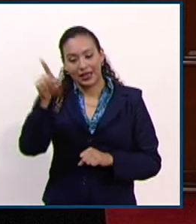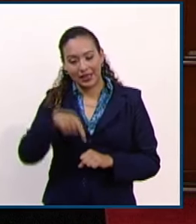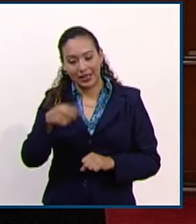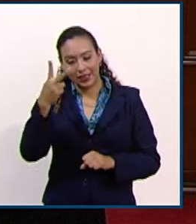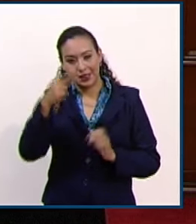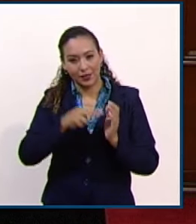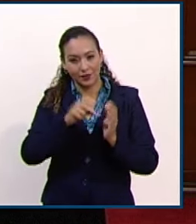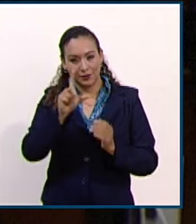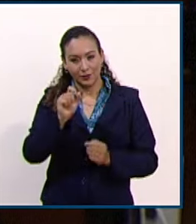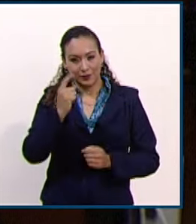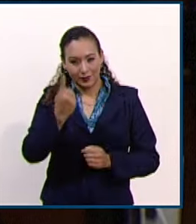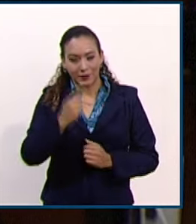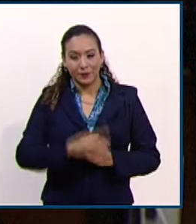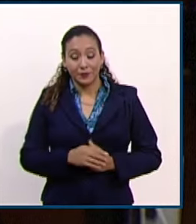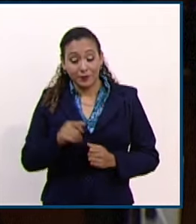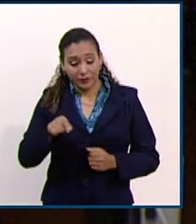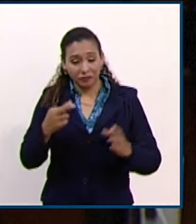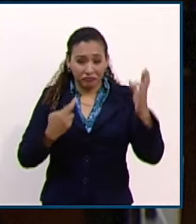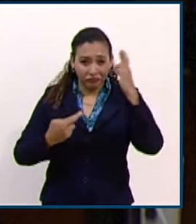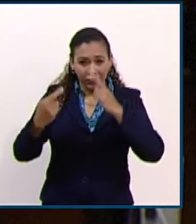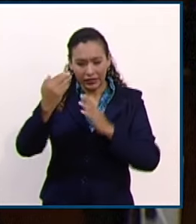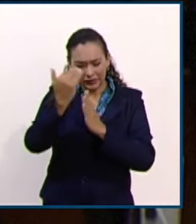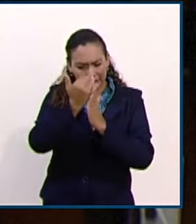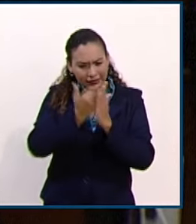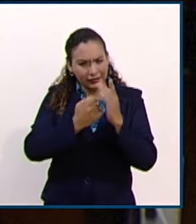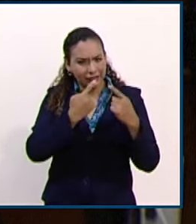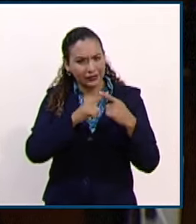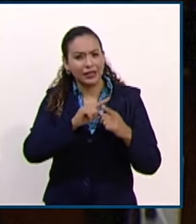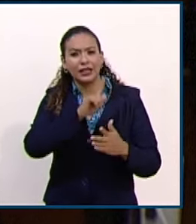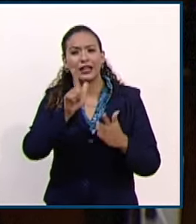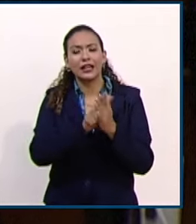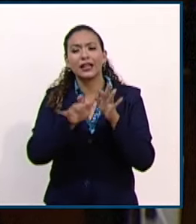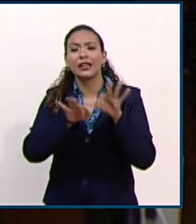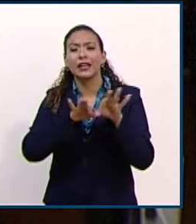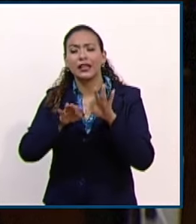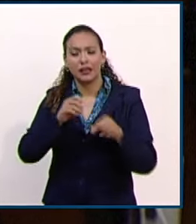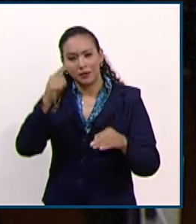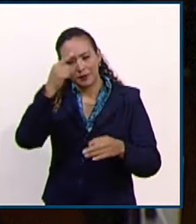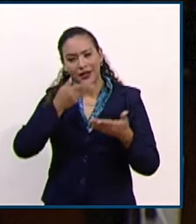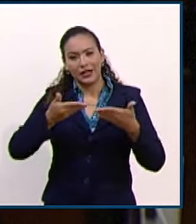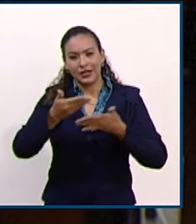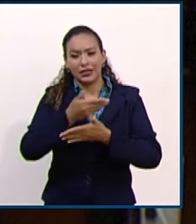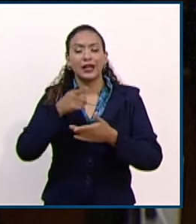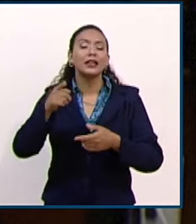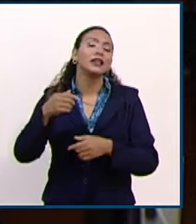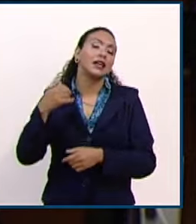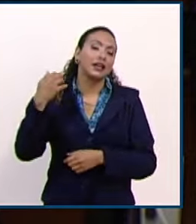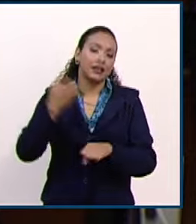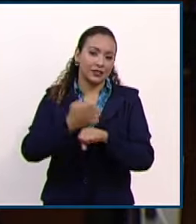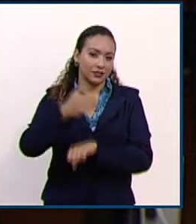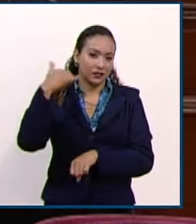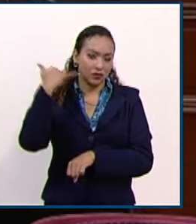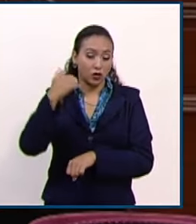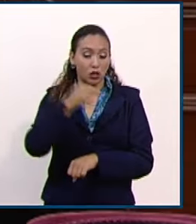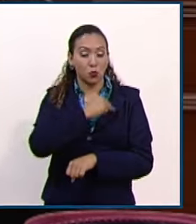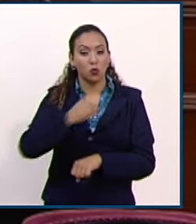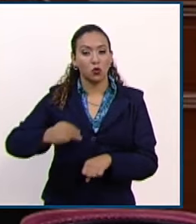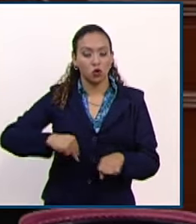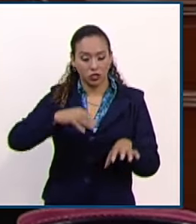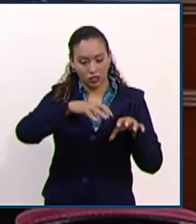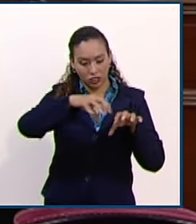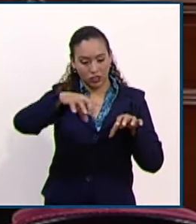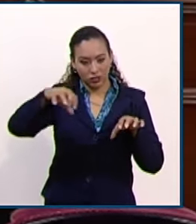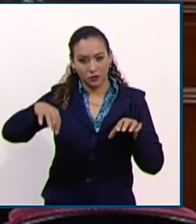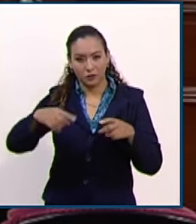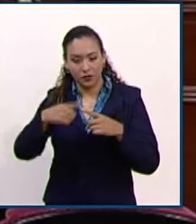2021, en la que invalidó diversos preceptos de la Ley de los Trabajadores al Servicio del Estado de Yucatán y sus municipios, y de la